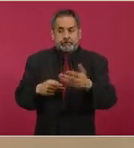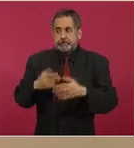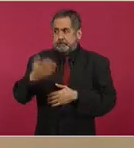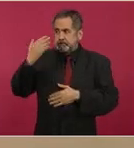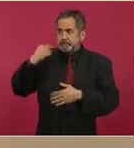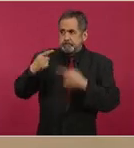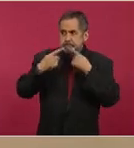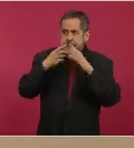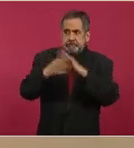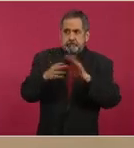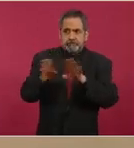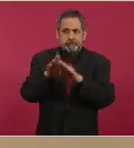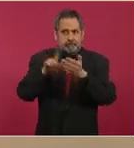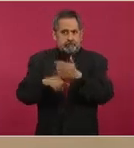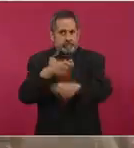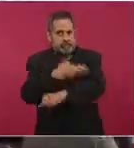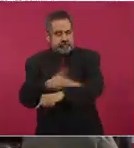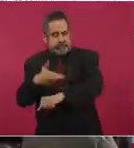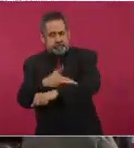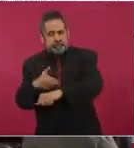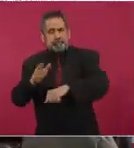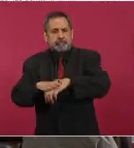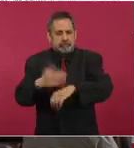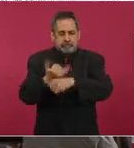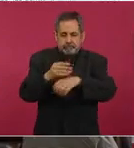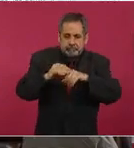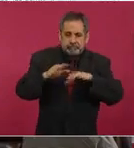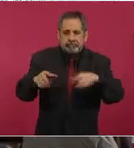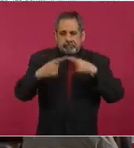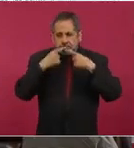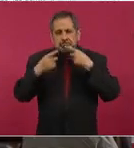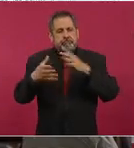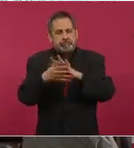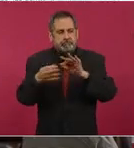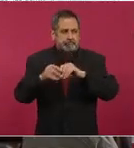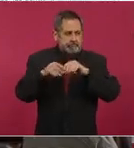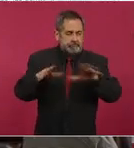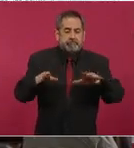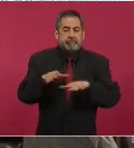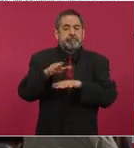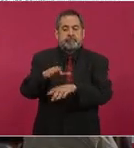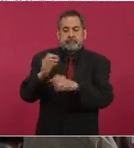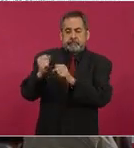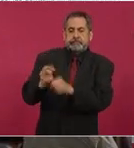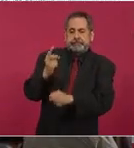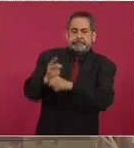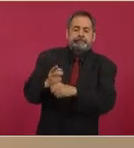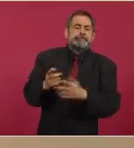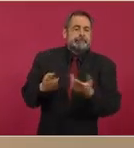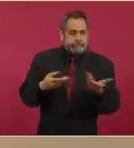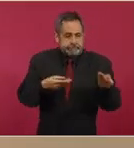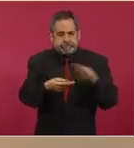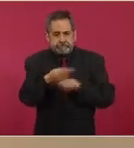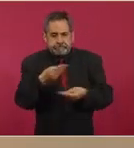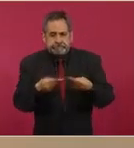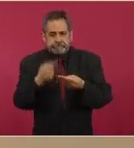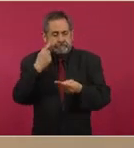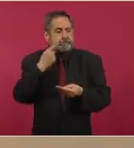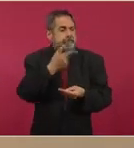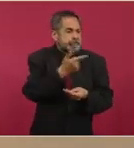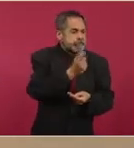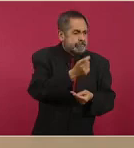alcanzaron fue crear un mecanismo de información, de intercambio de información en materia de seguridad, sobre todo con un afán